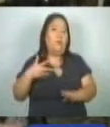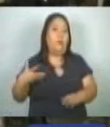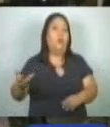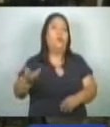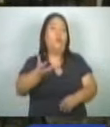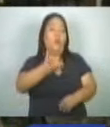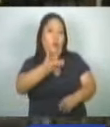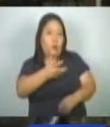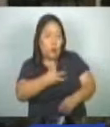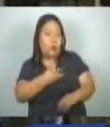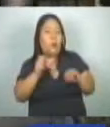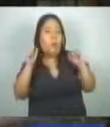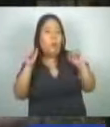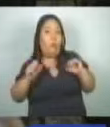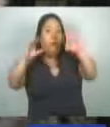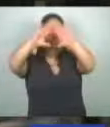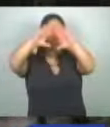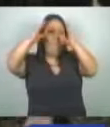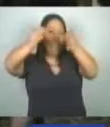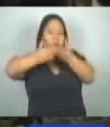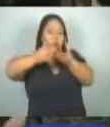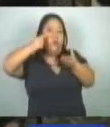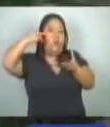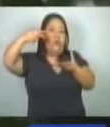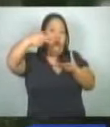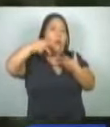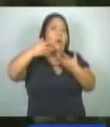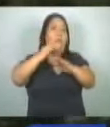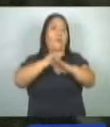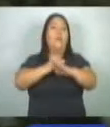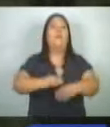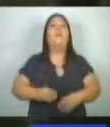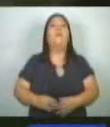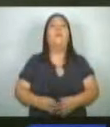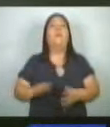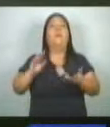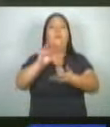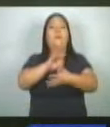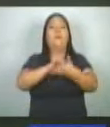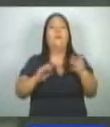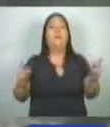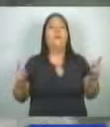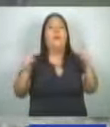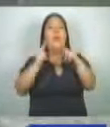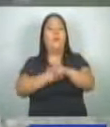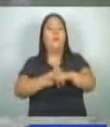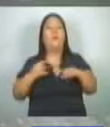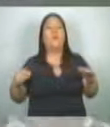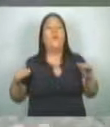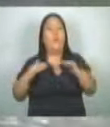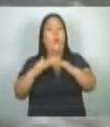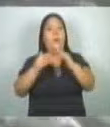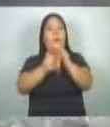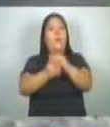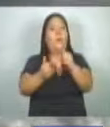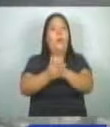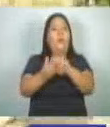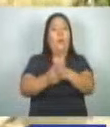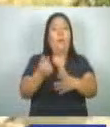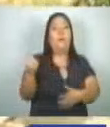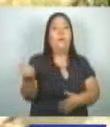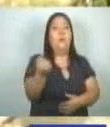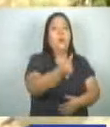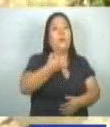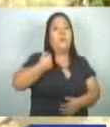Copernicus que permite trabajar en prevención de desastres. El cambio climático también debe ser visto como un problema que afecta a la humanidad,